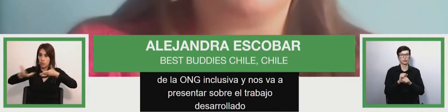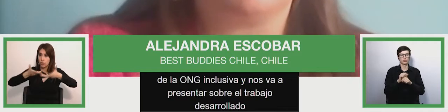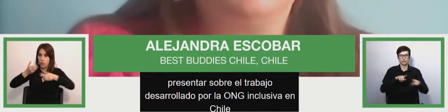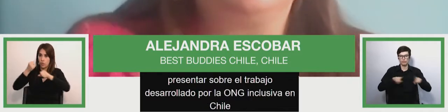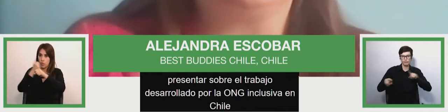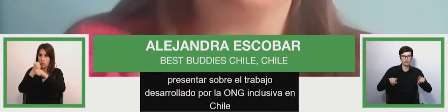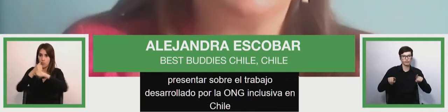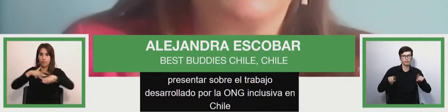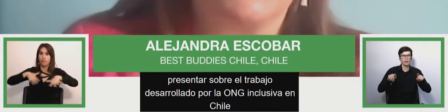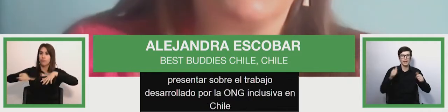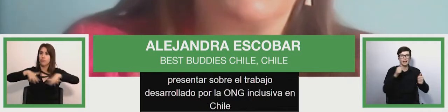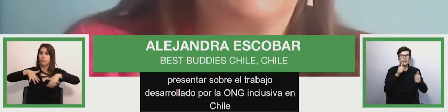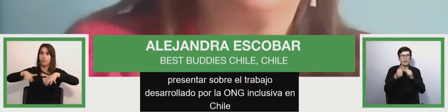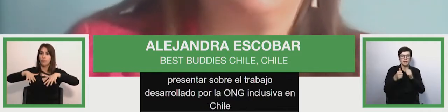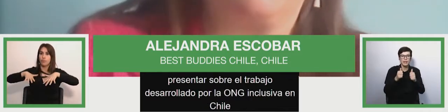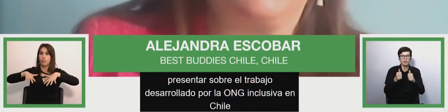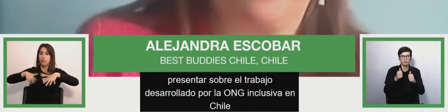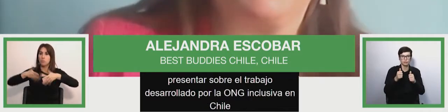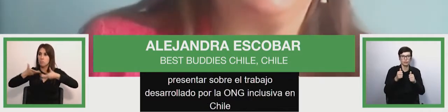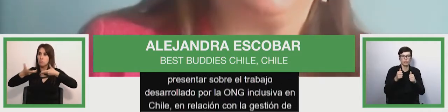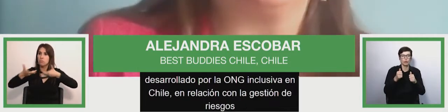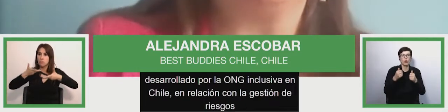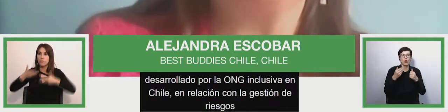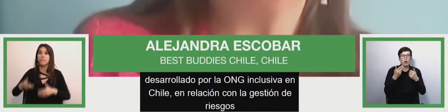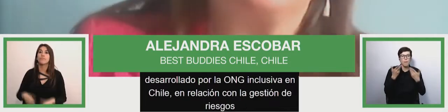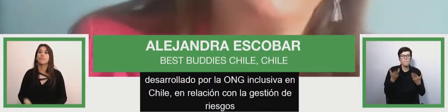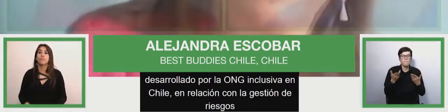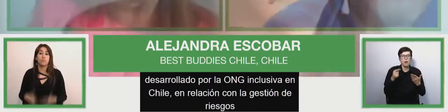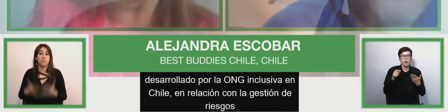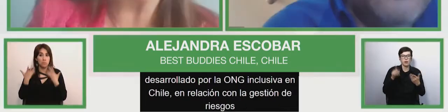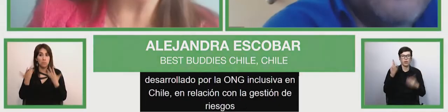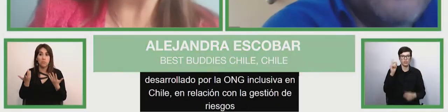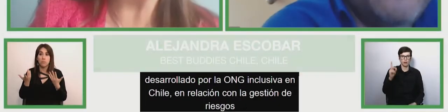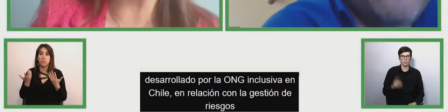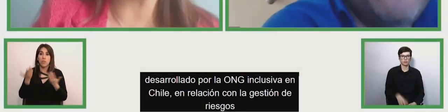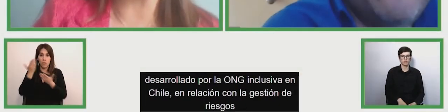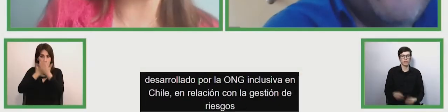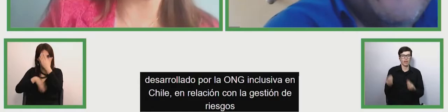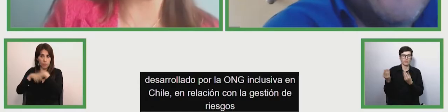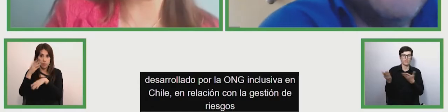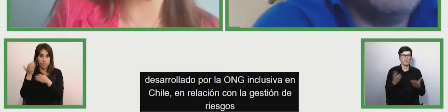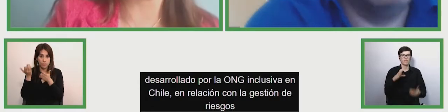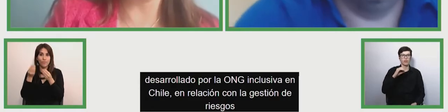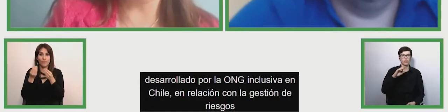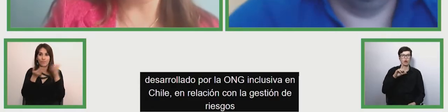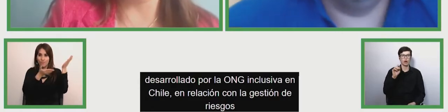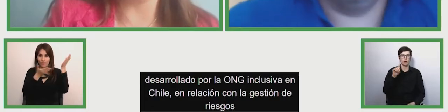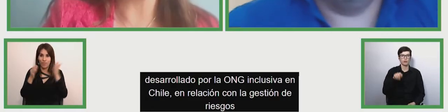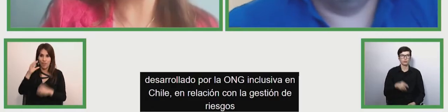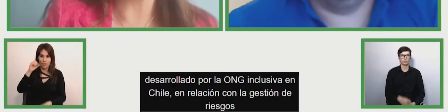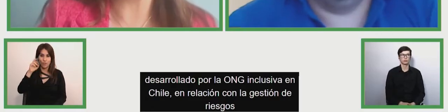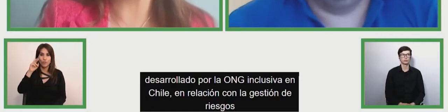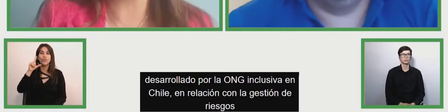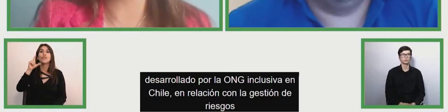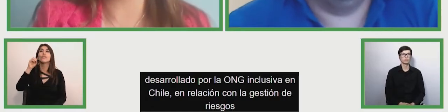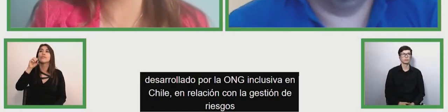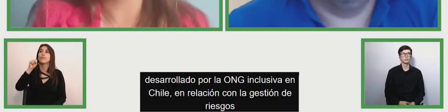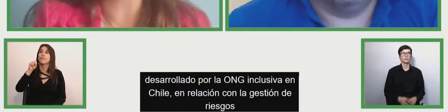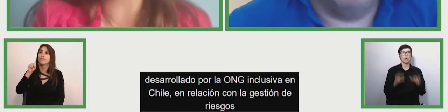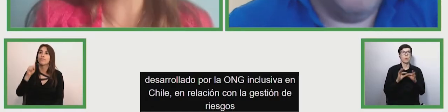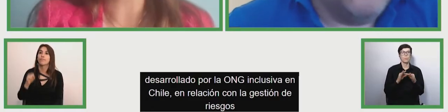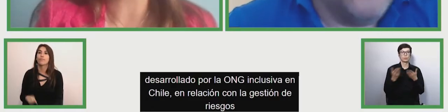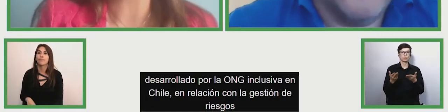desastres incluyendo la variable discapacidad bienvenido Carlos muchas gracias por tan linda